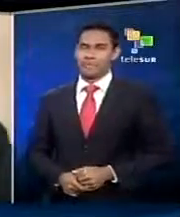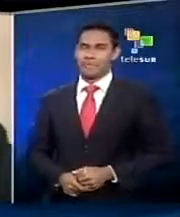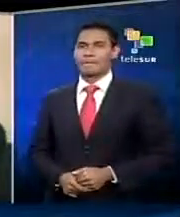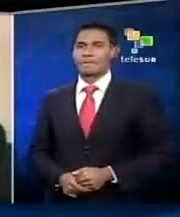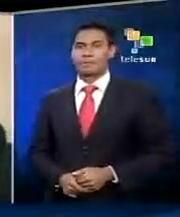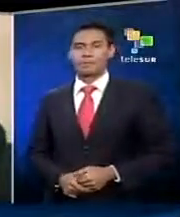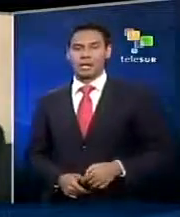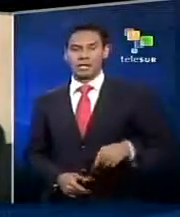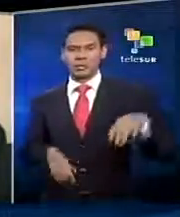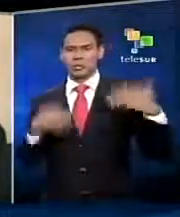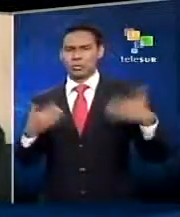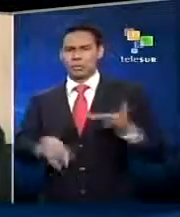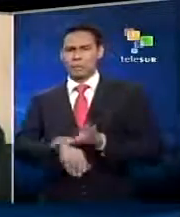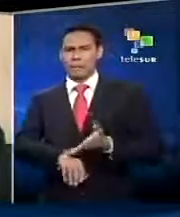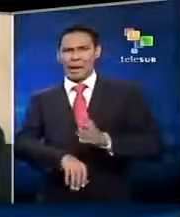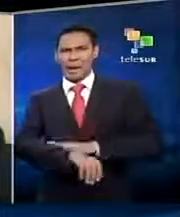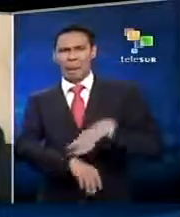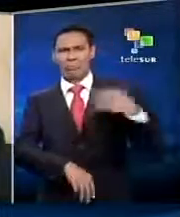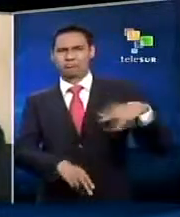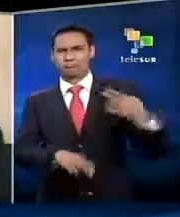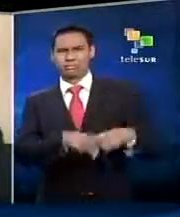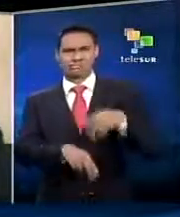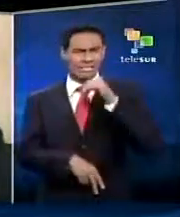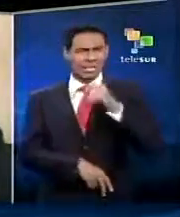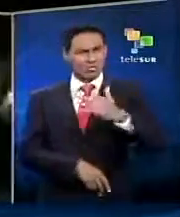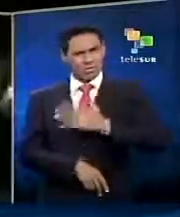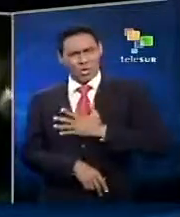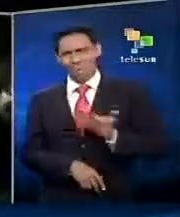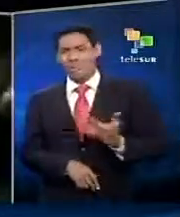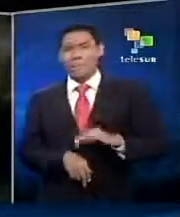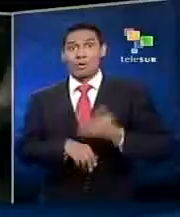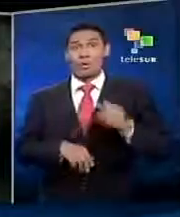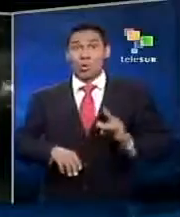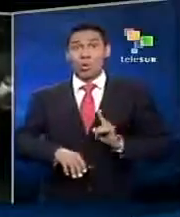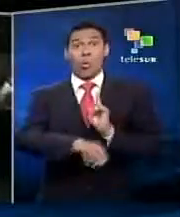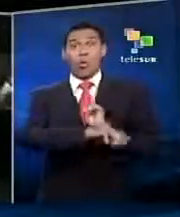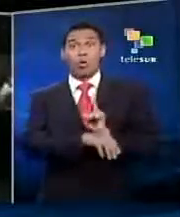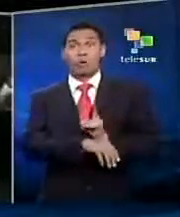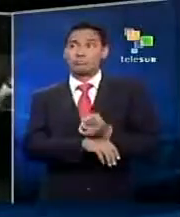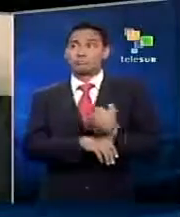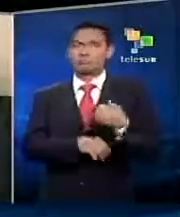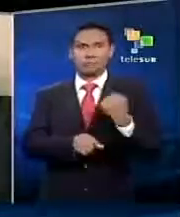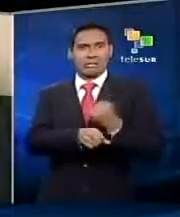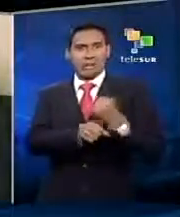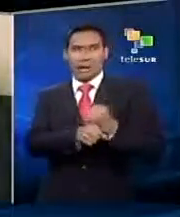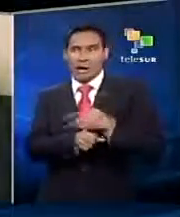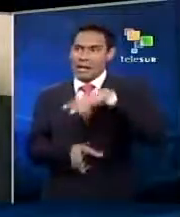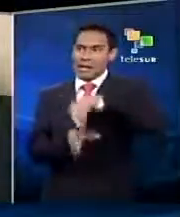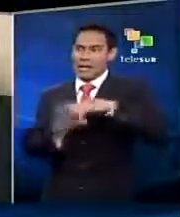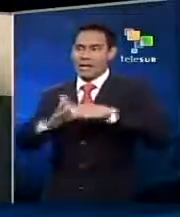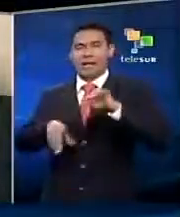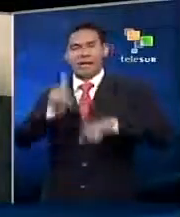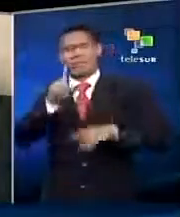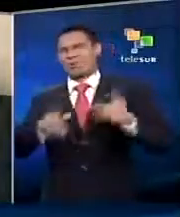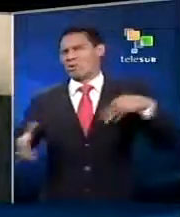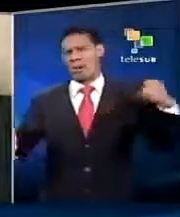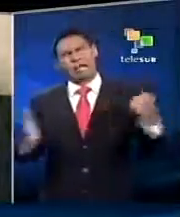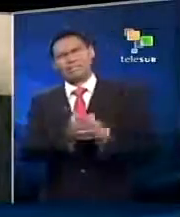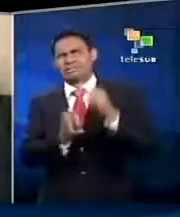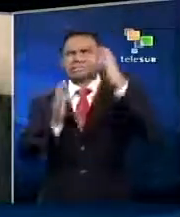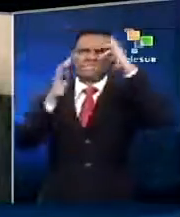Esto se está empezando a poner peor. Ha tenido un gran impacto en mí porque soy el único proveedor de la casa. Muchas veces me estreso